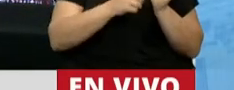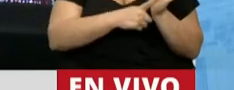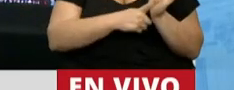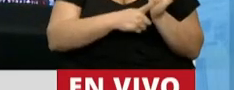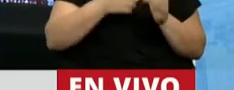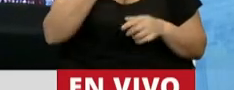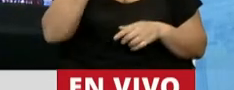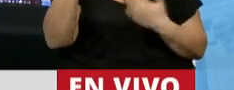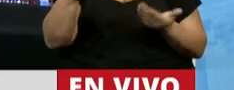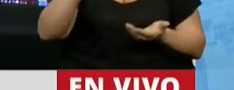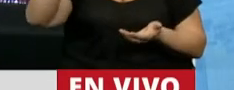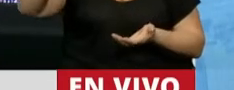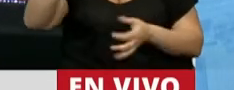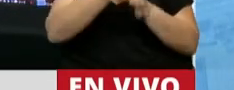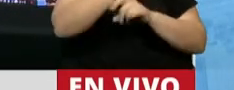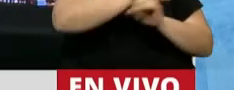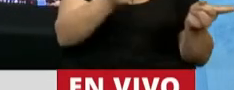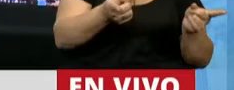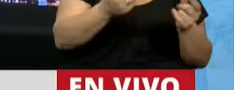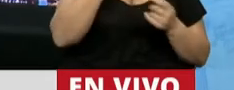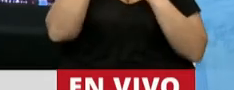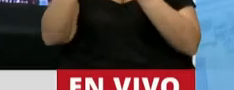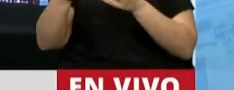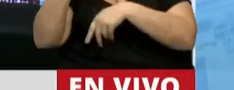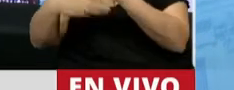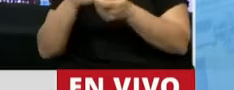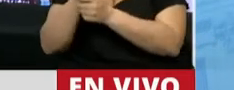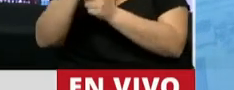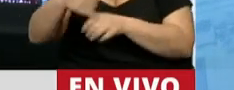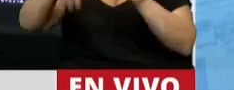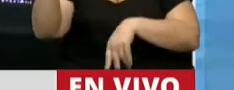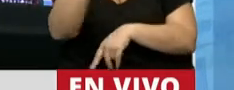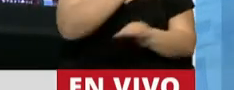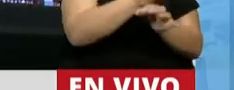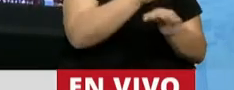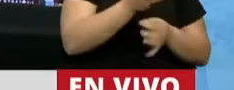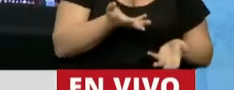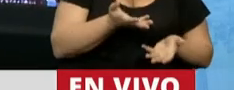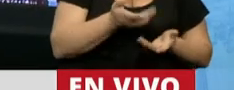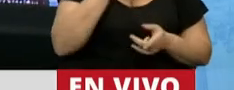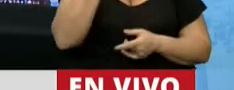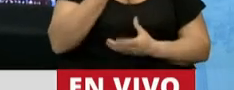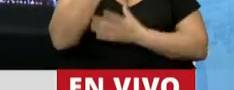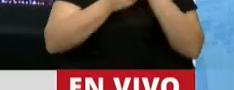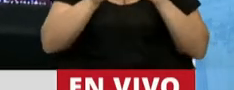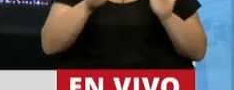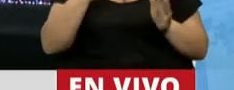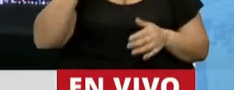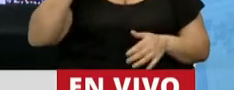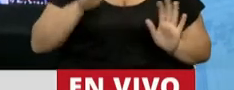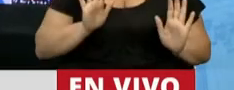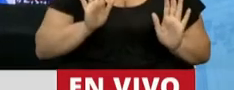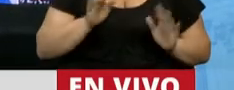país cuando habilita los casinos, pero no las escuelas, que prioriza la timba y el juego por sobre la educación. Algo anda mal en un país, señora